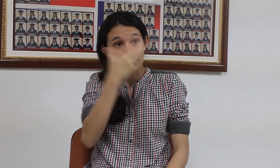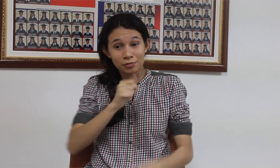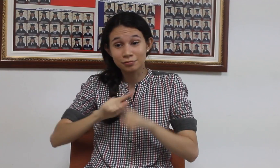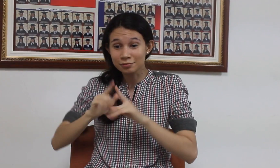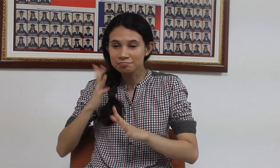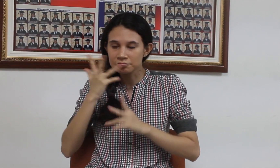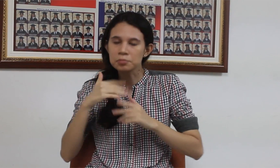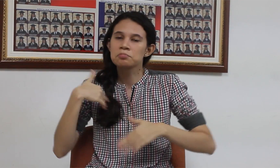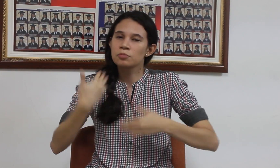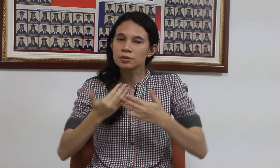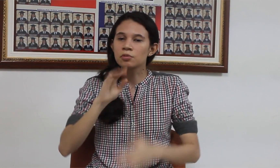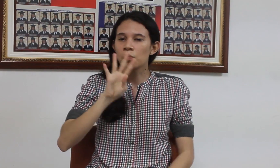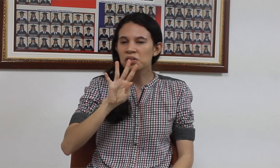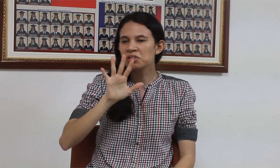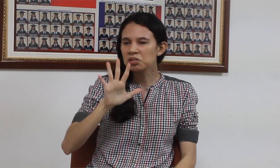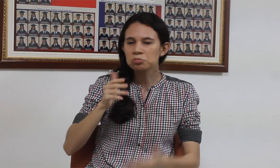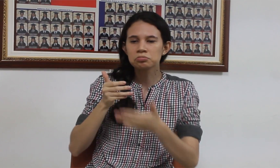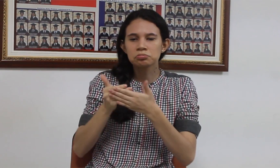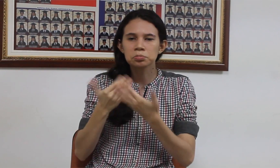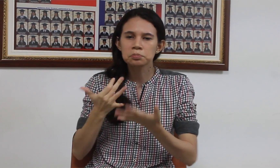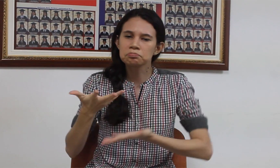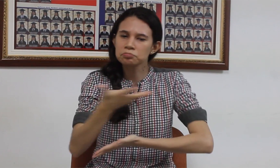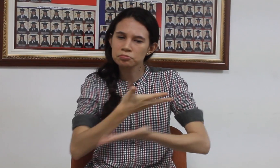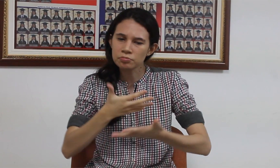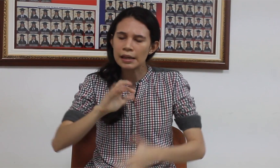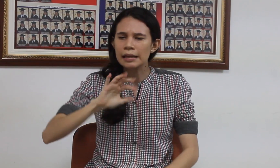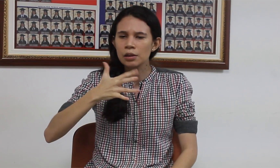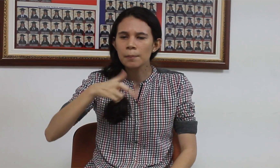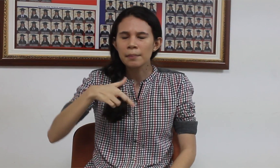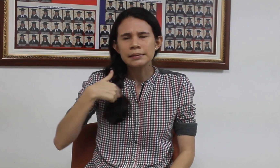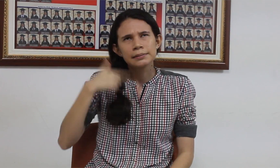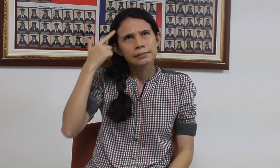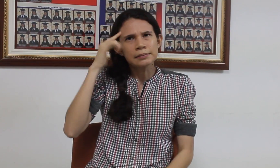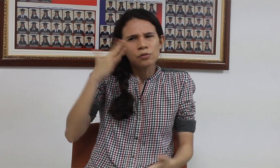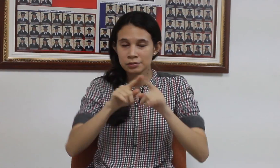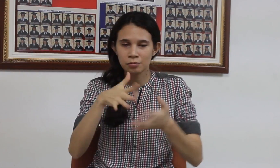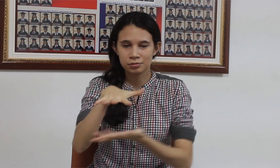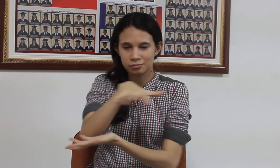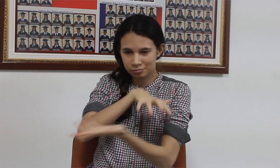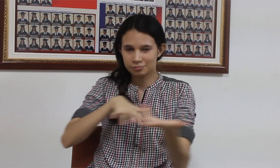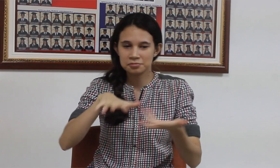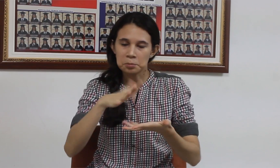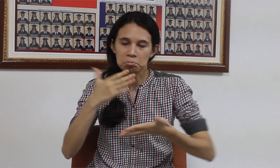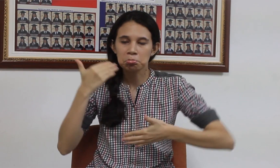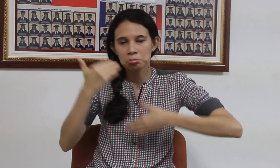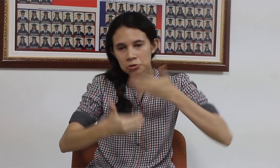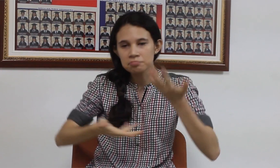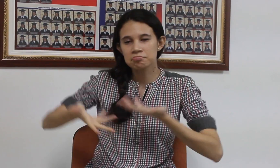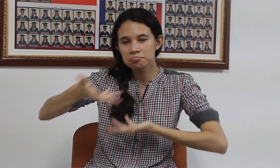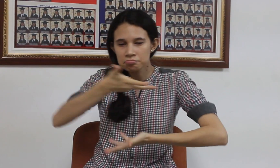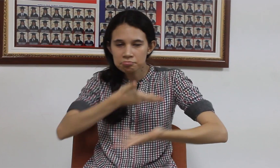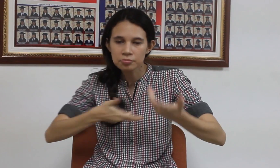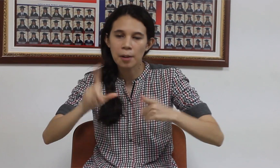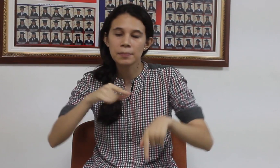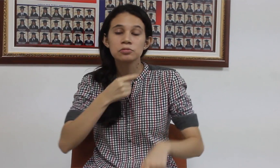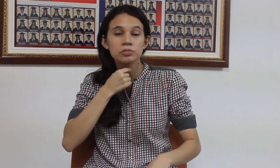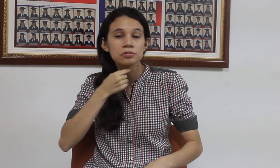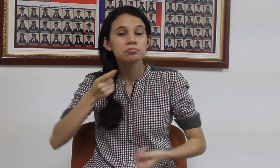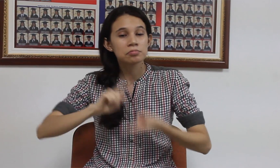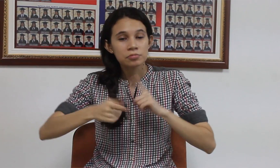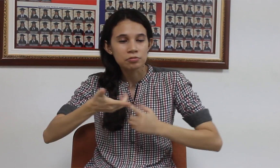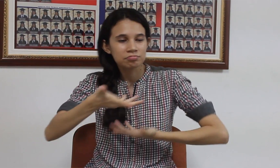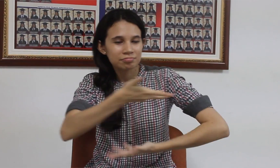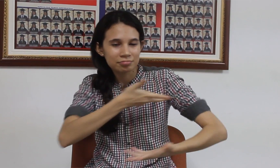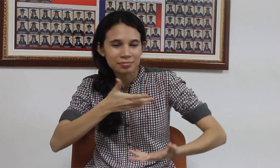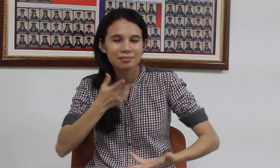resonarme con las personas sordas Empecé a aprender señas Y el contacto con ellos fue muy bonito Entonces todo eso pues me fue poco a